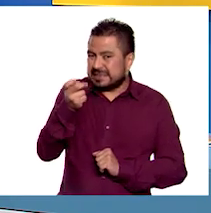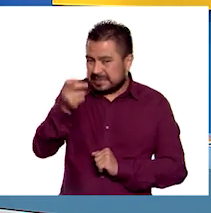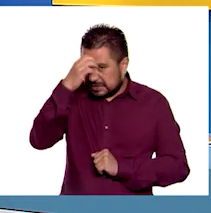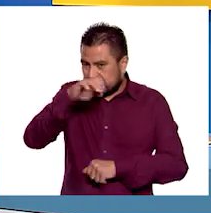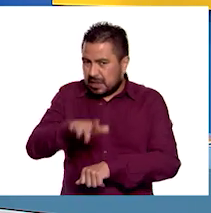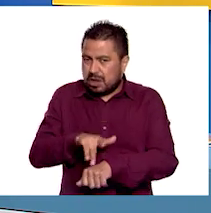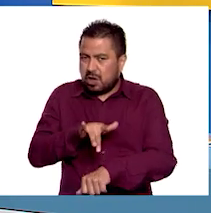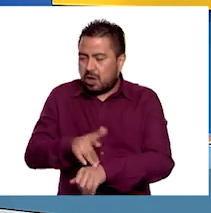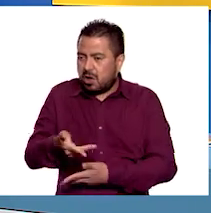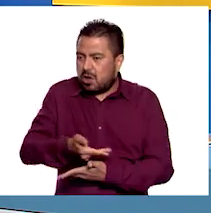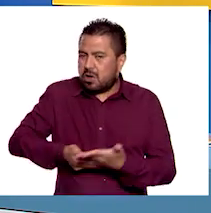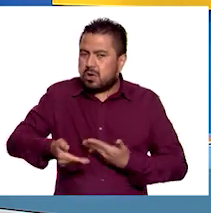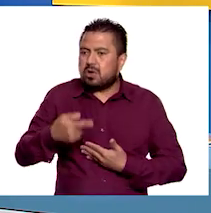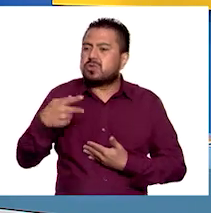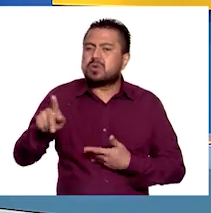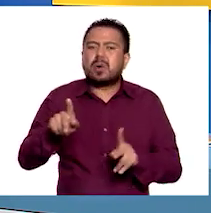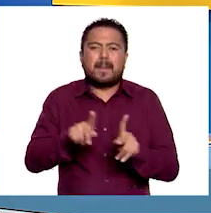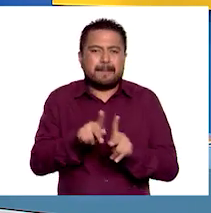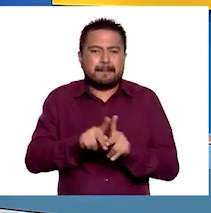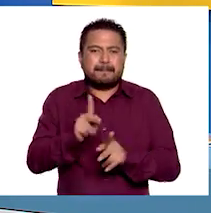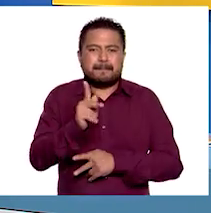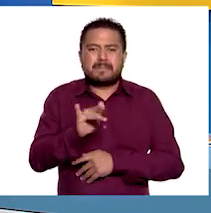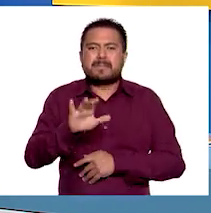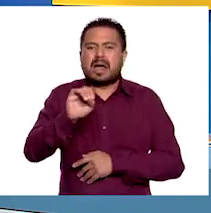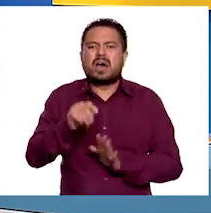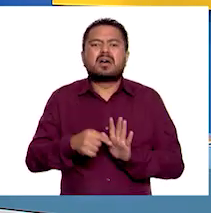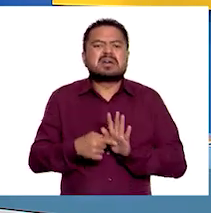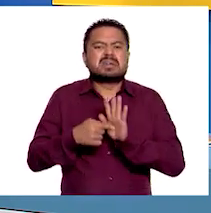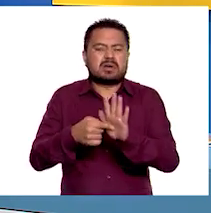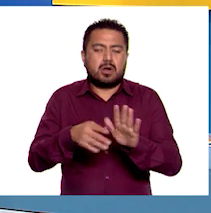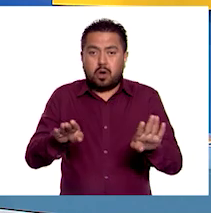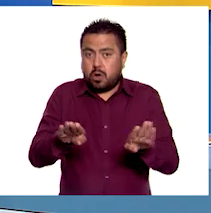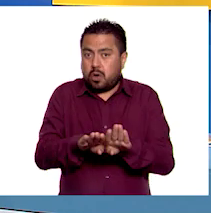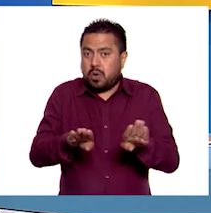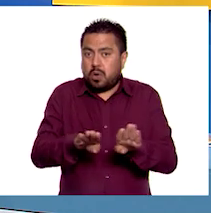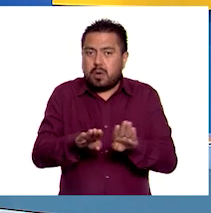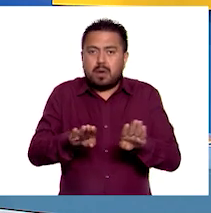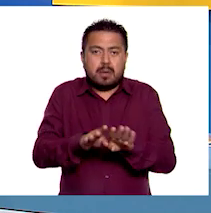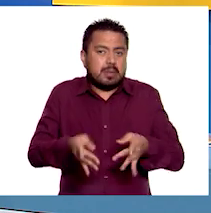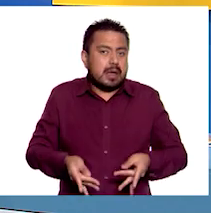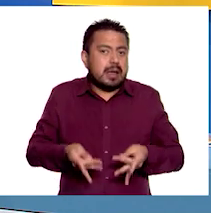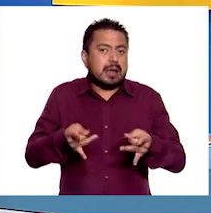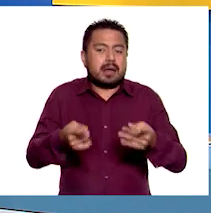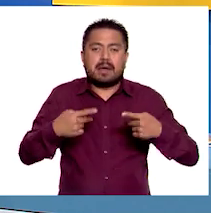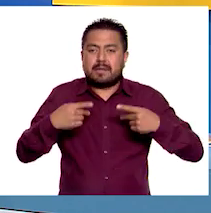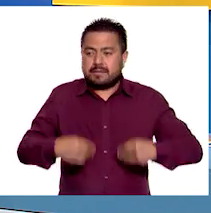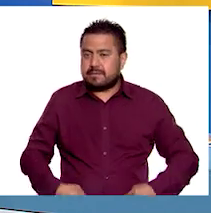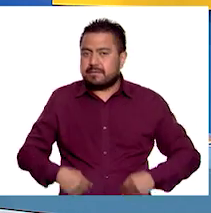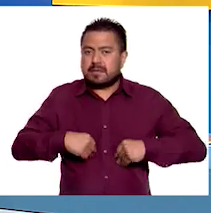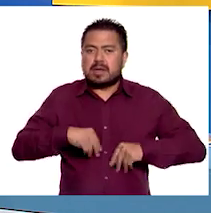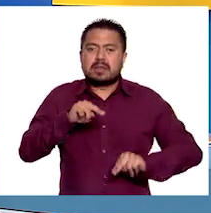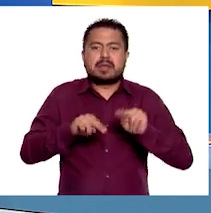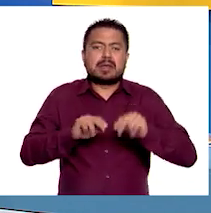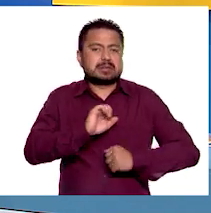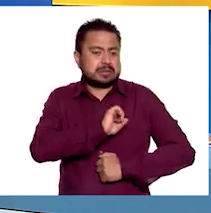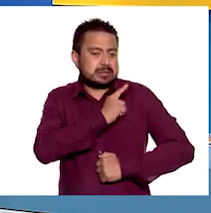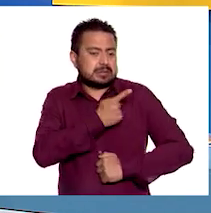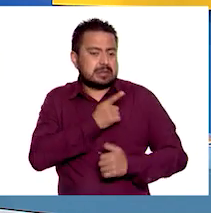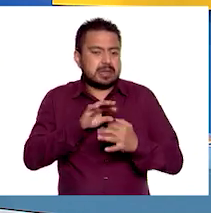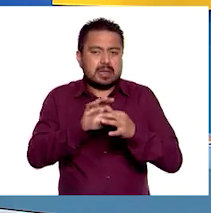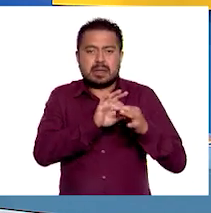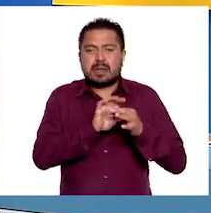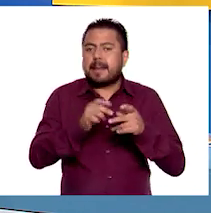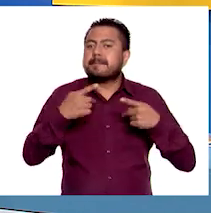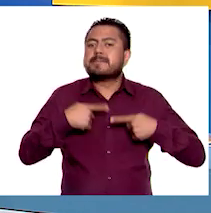nos compartes de tu primo Paco nos muestra cómo la calidad de vida depende de la salud de las